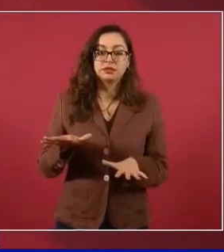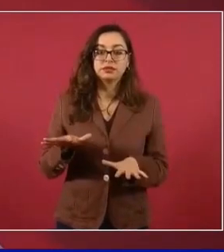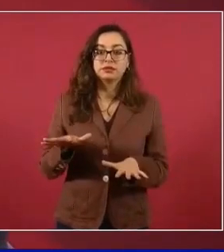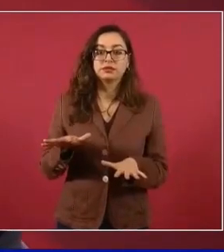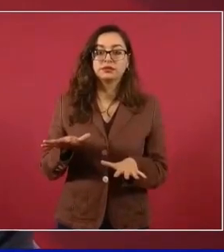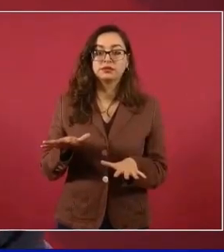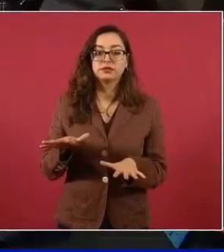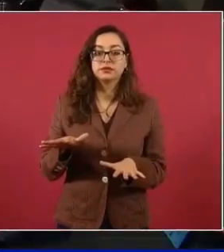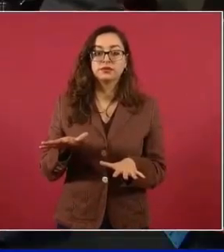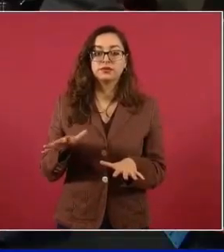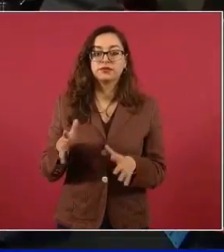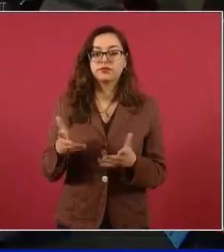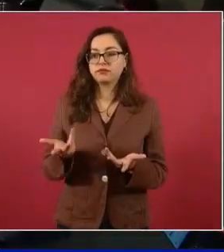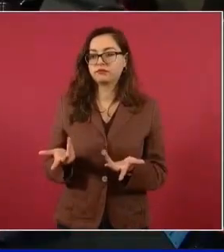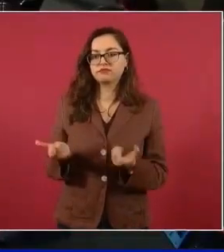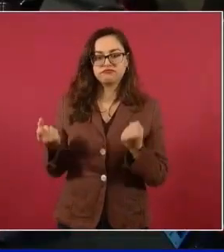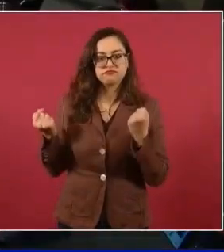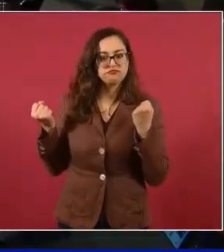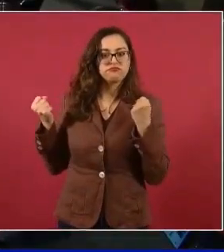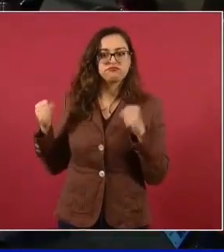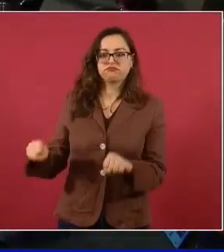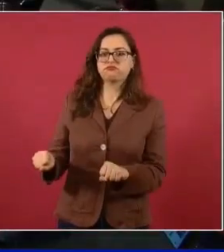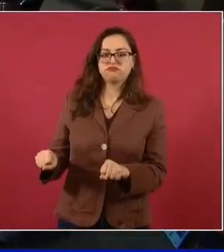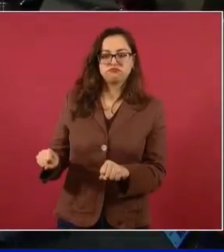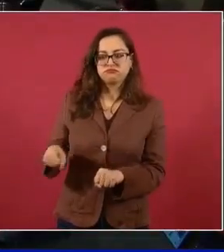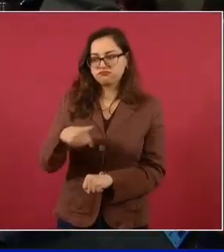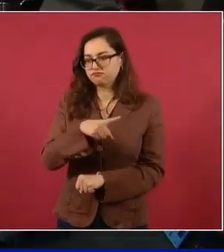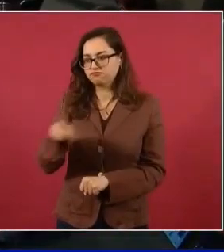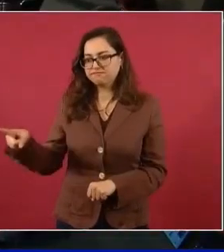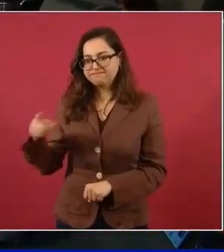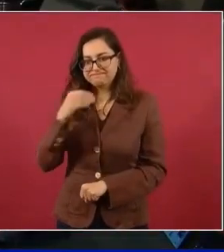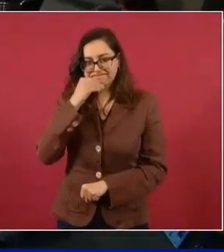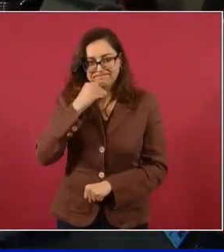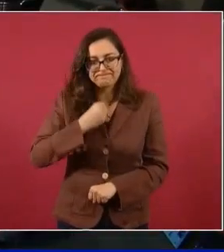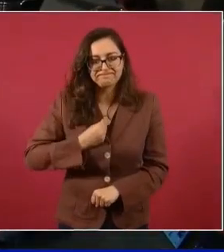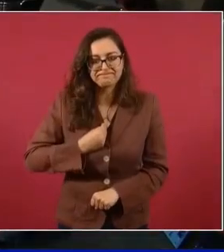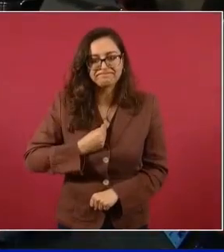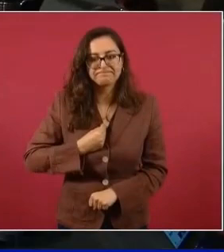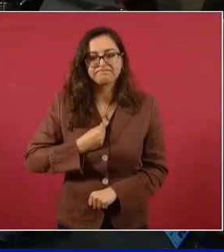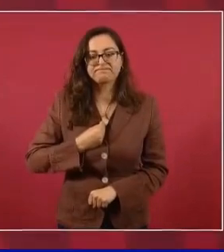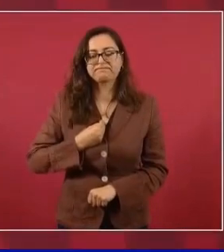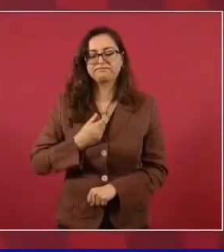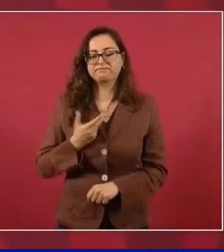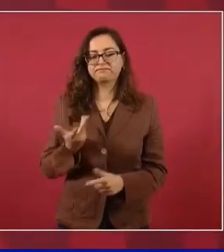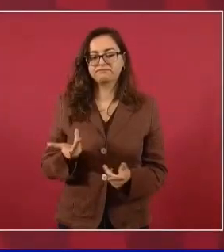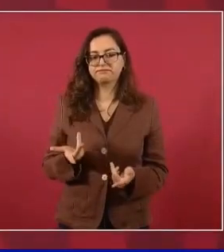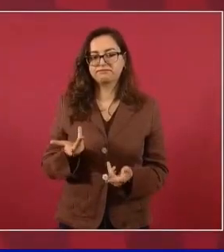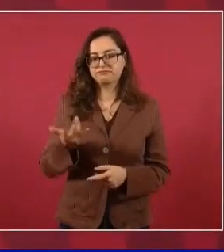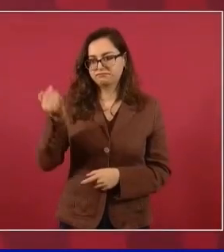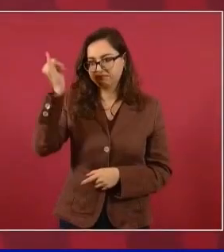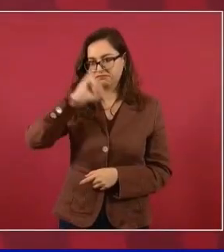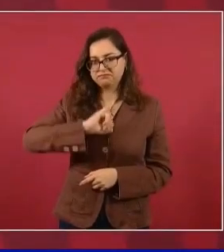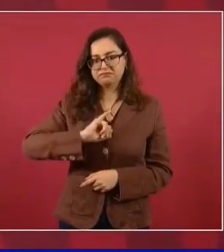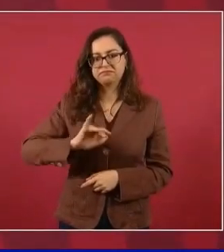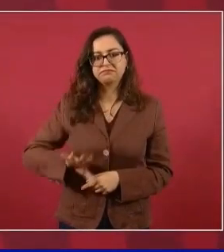someten los patrones,